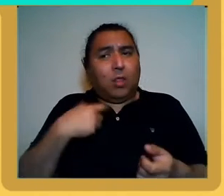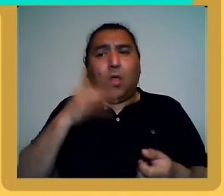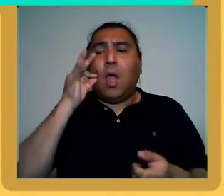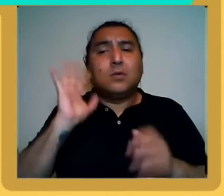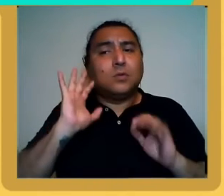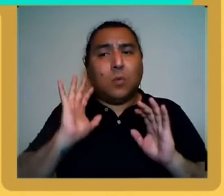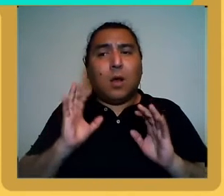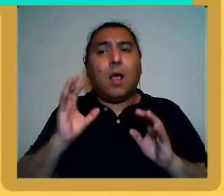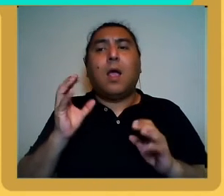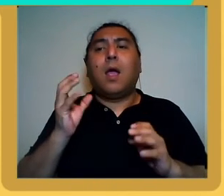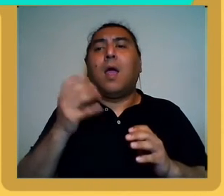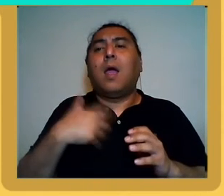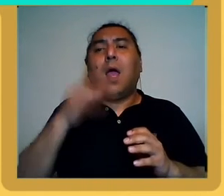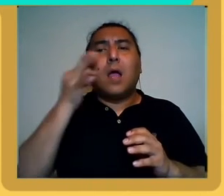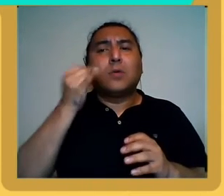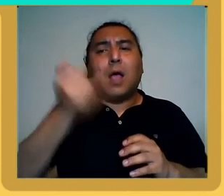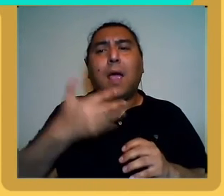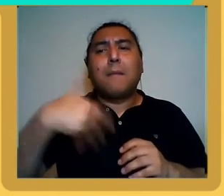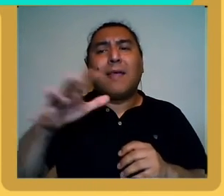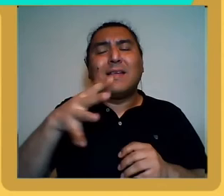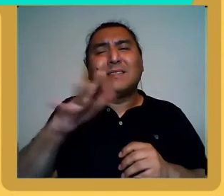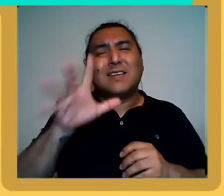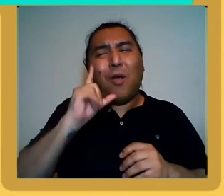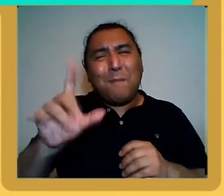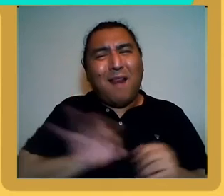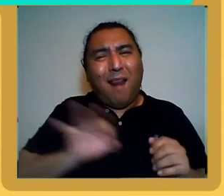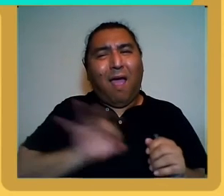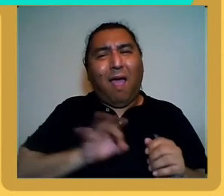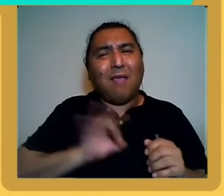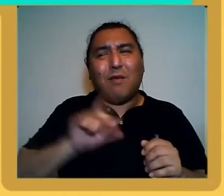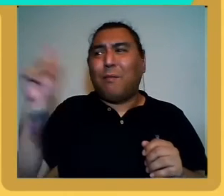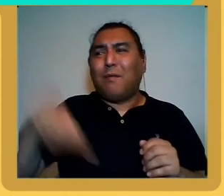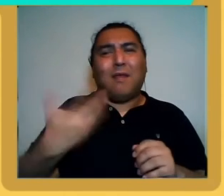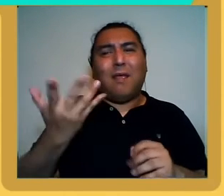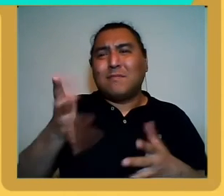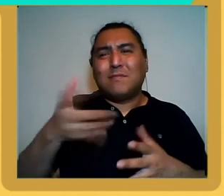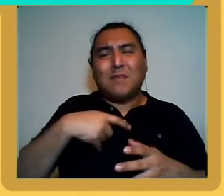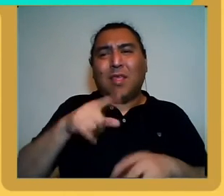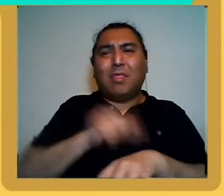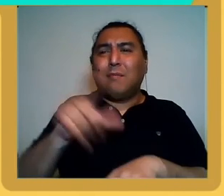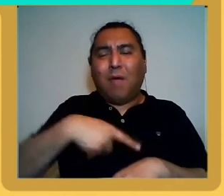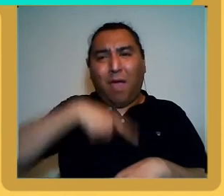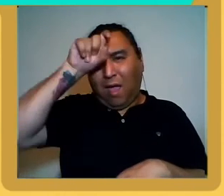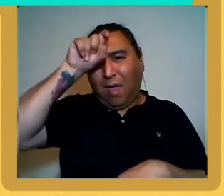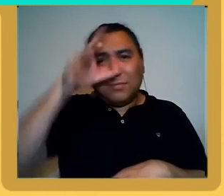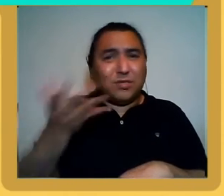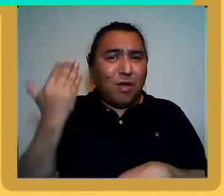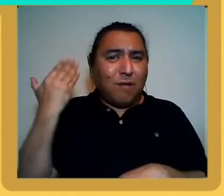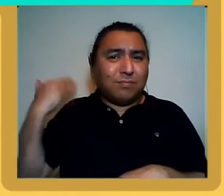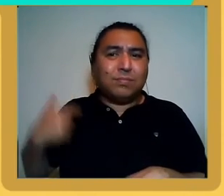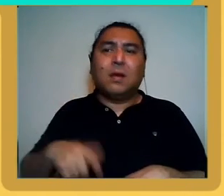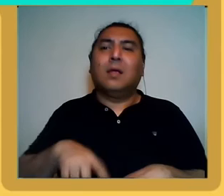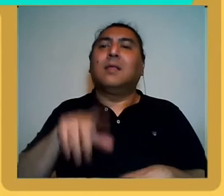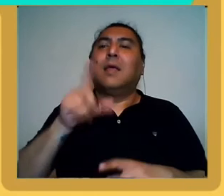tiene más de 5000 años con los egipcios así que la humanidad existe con azúcar así que en eso creo que hay que